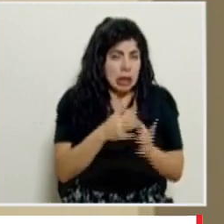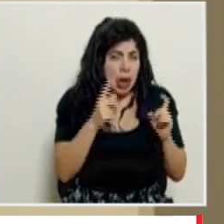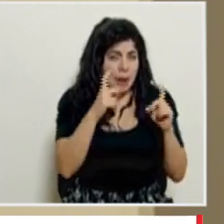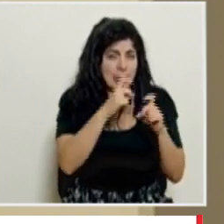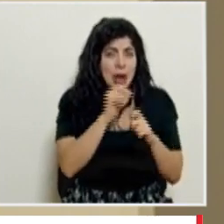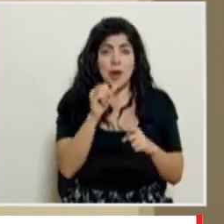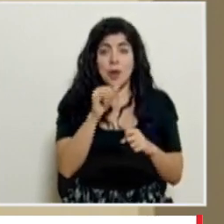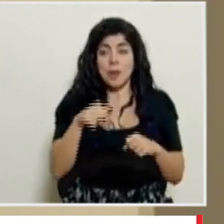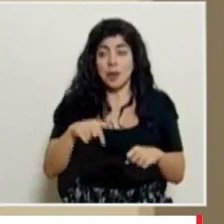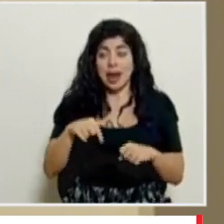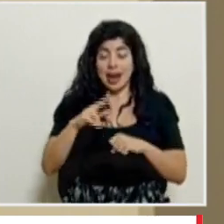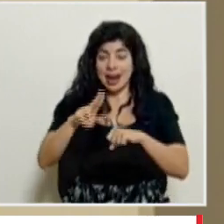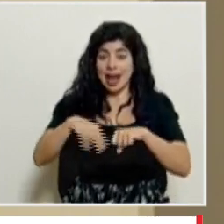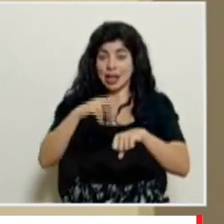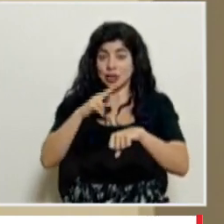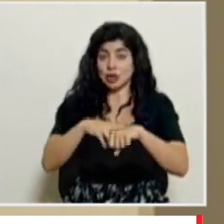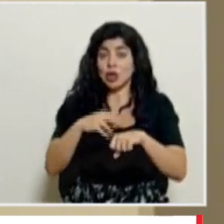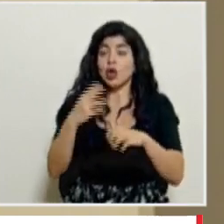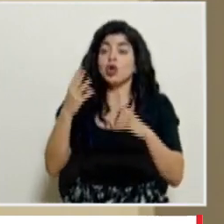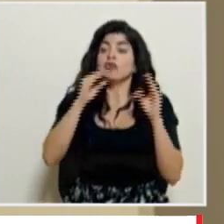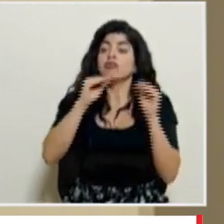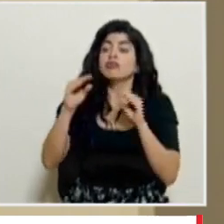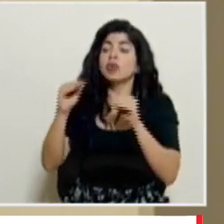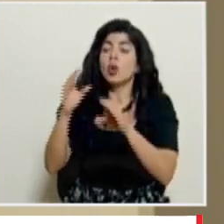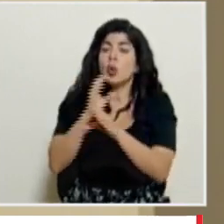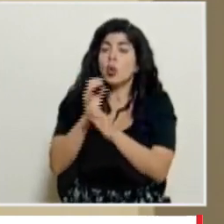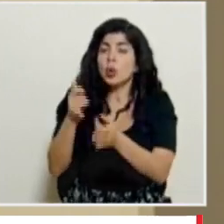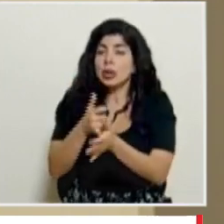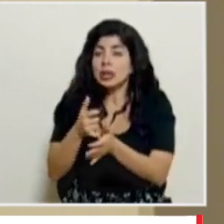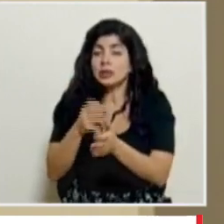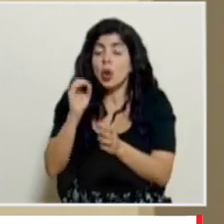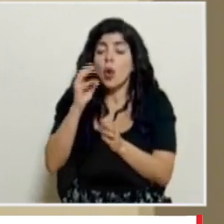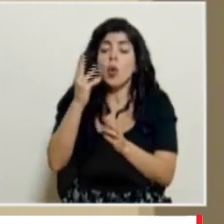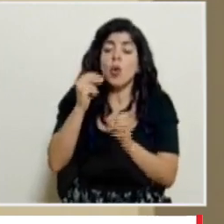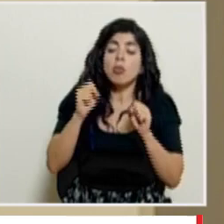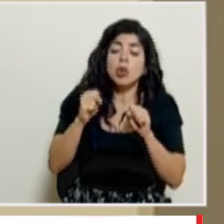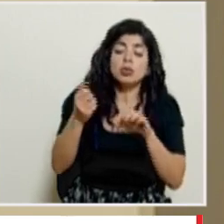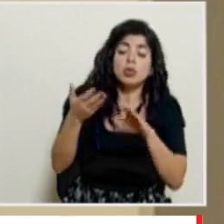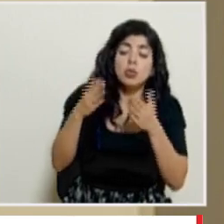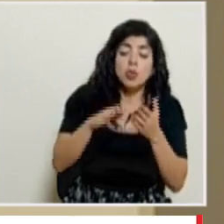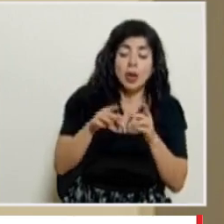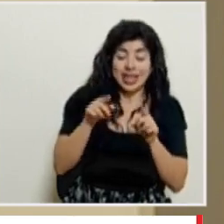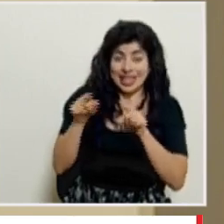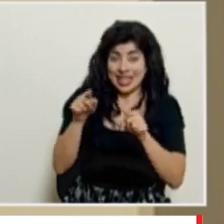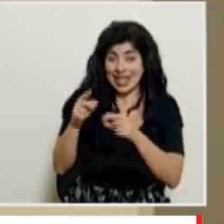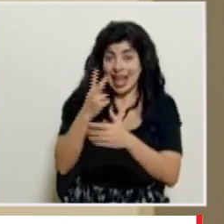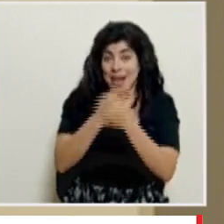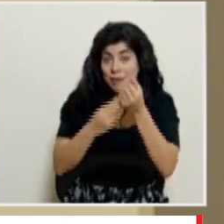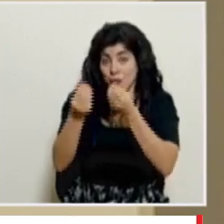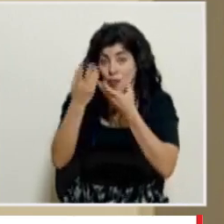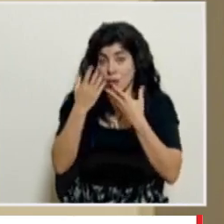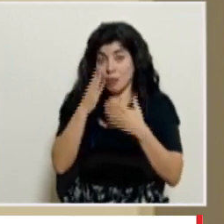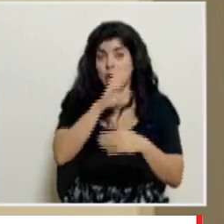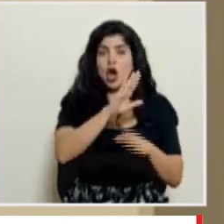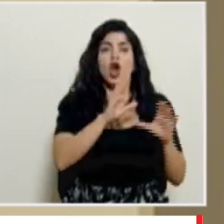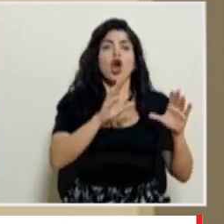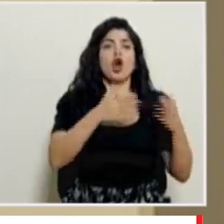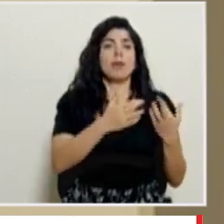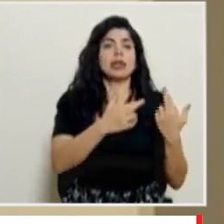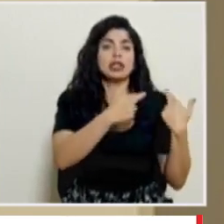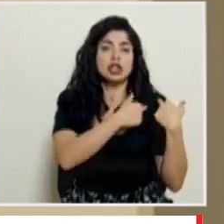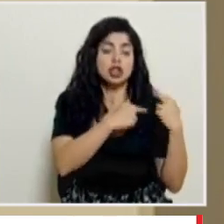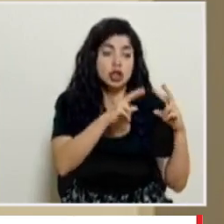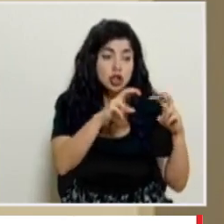lo que hemos visto a nivel nacional en internamientos en las UCIs y también a nivel de mortalidad y son datos que al final la comisión toma en consideración para sus